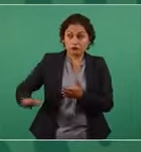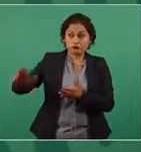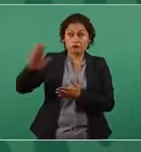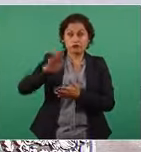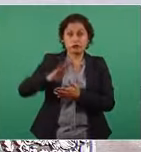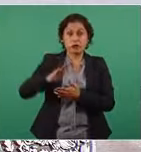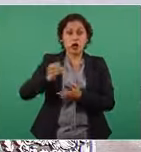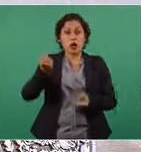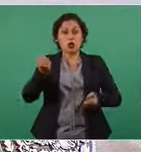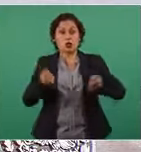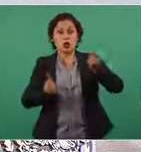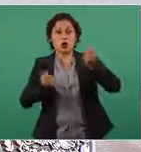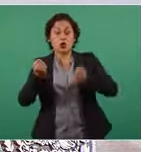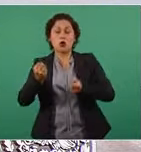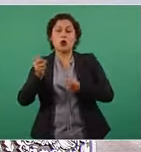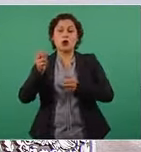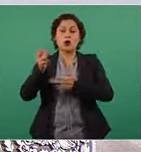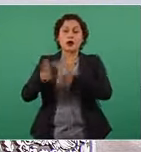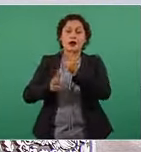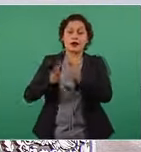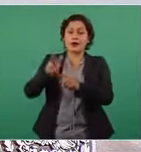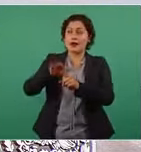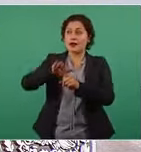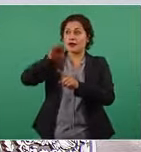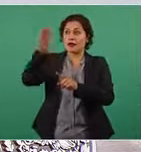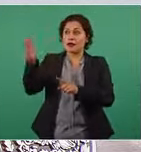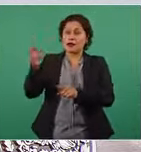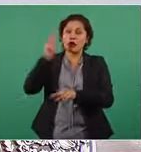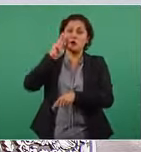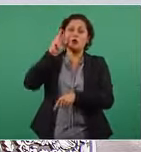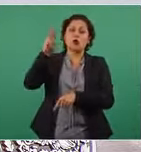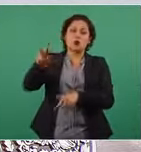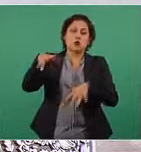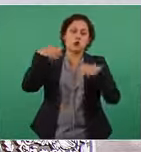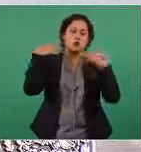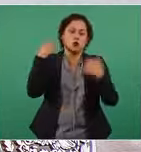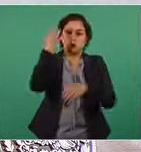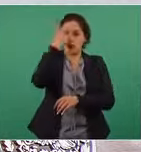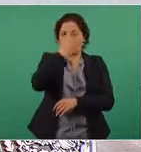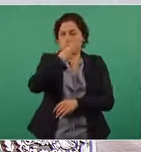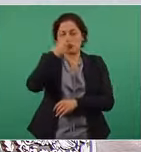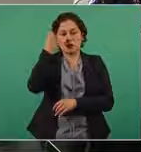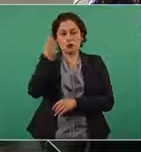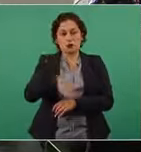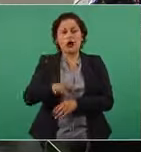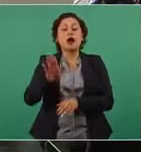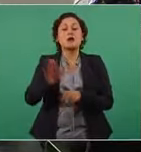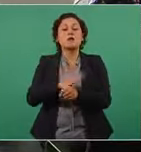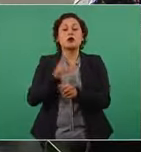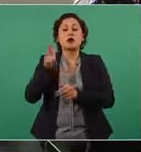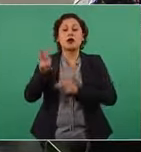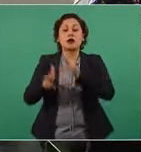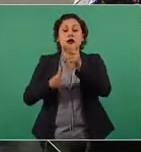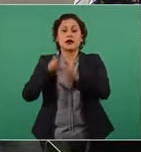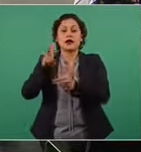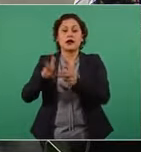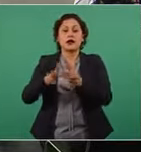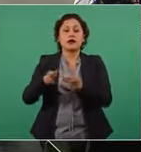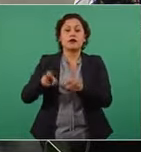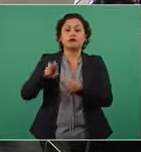porque es el verde desde el tren, todo el verde,